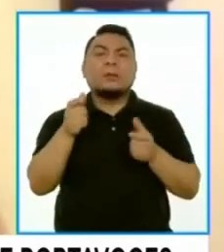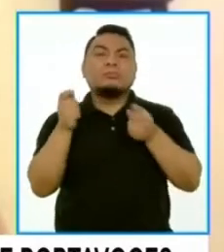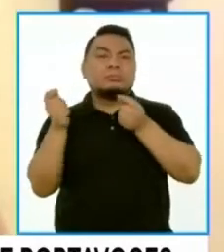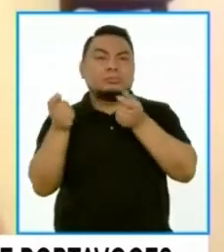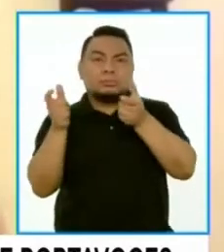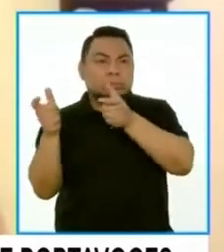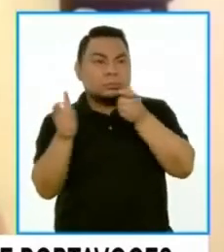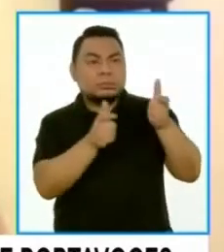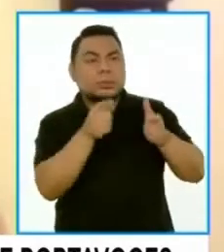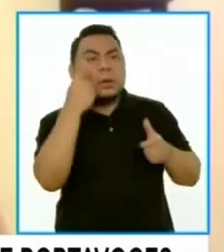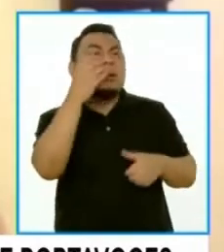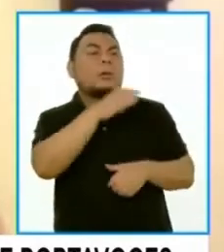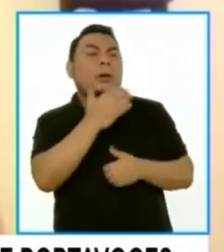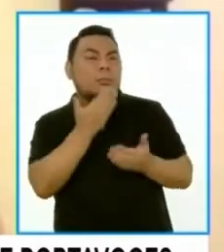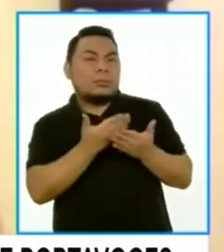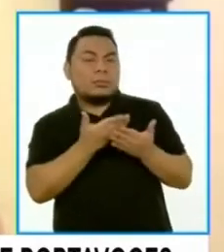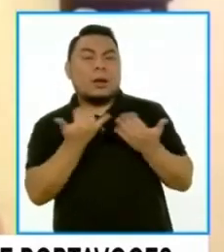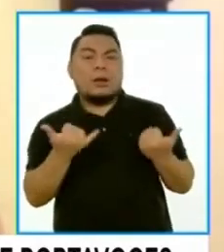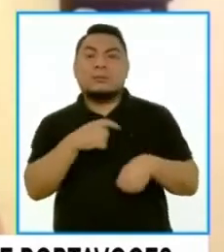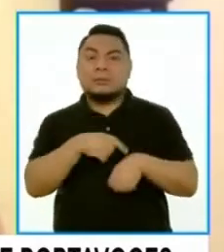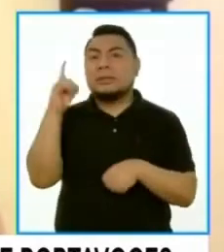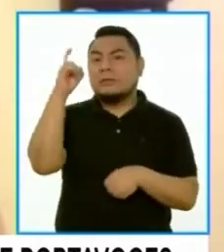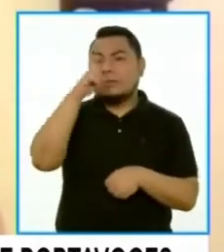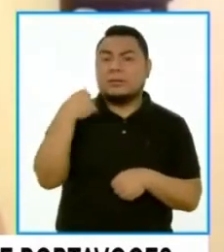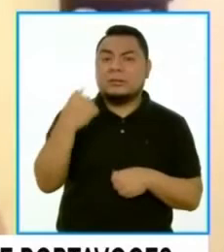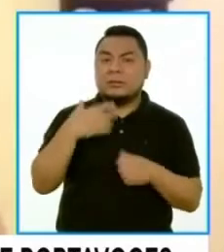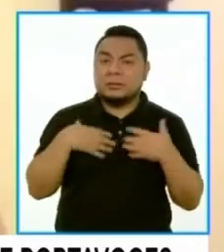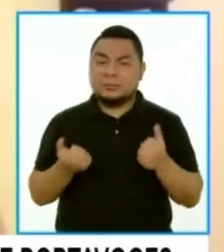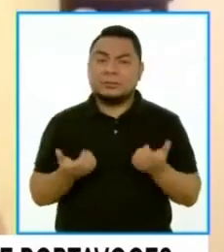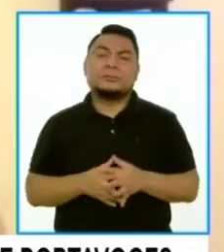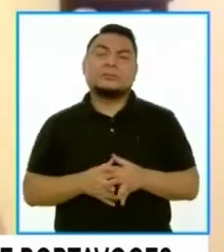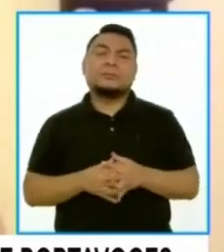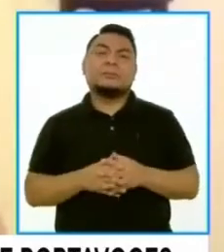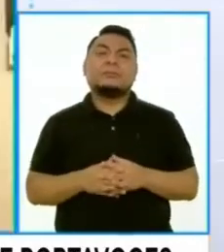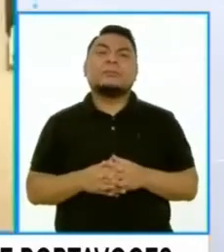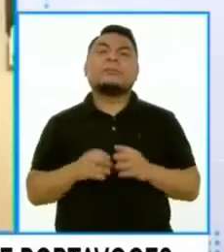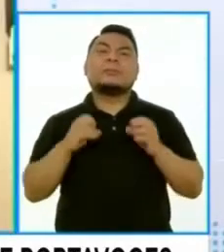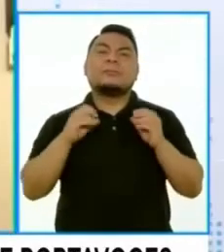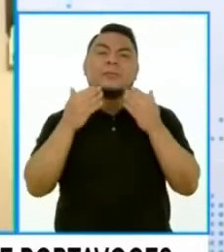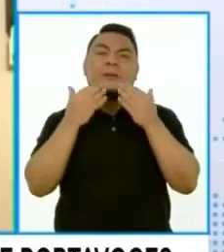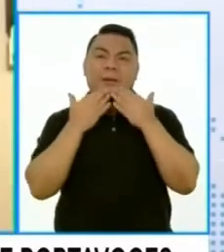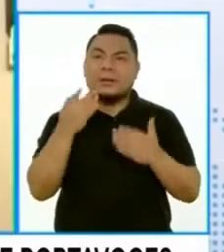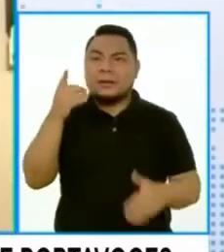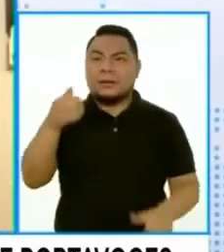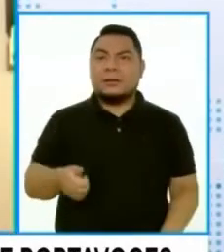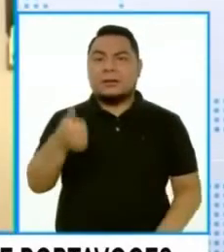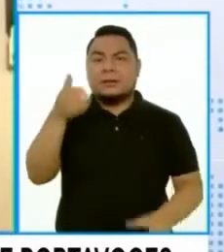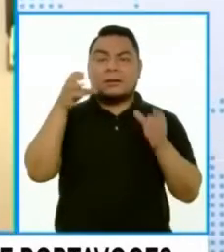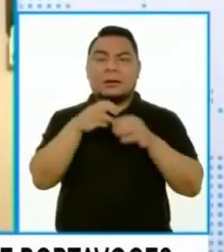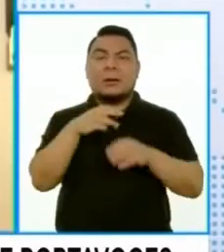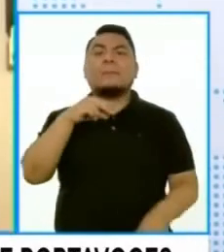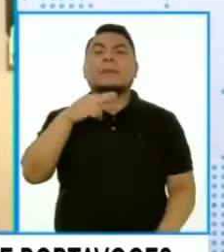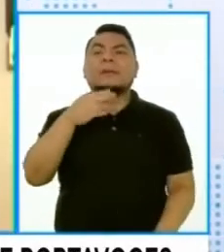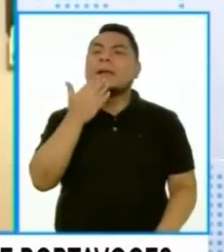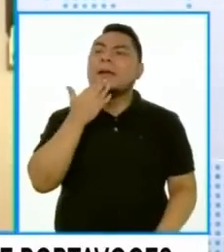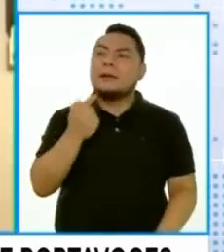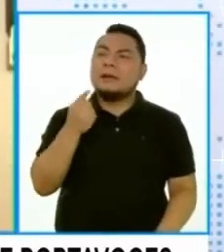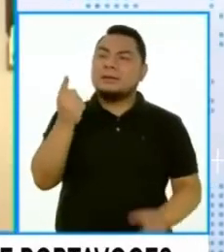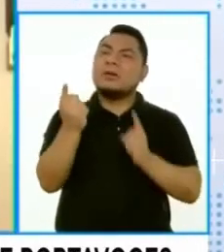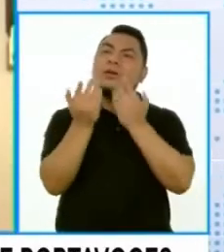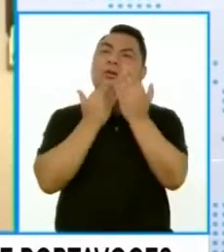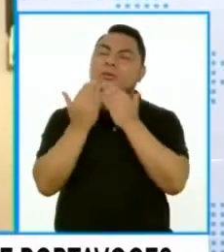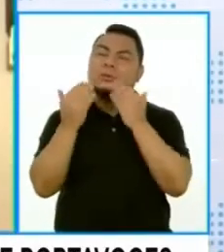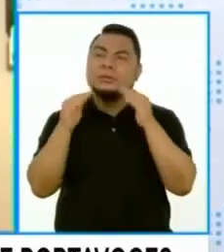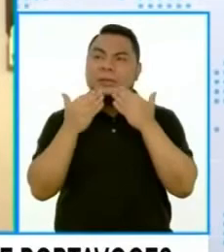regulación de cara a que estamos viviendo un momento delicado Muy bien Agradecemos a la Presidenta del Congreso Mirta Vázquez por esta